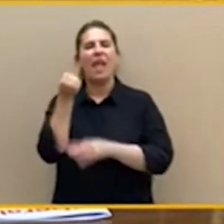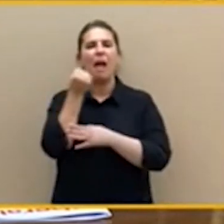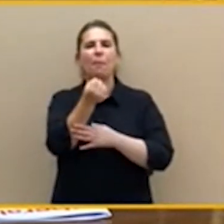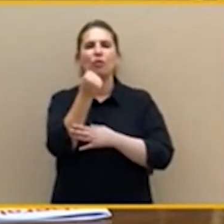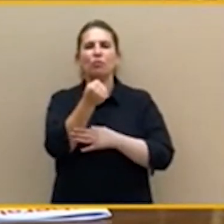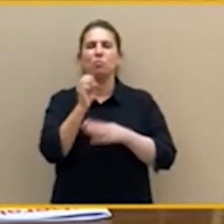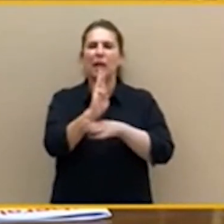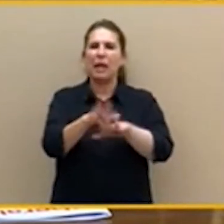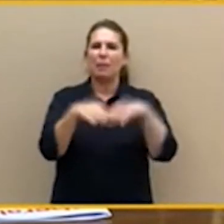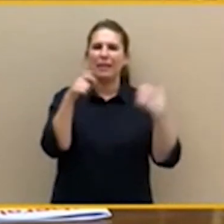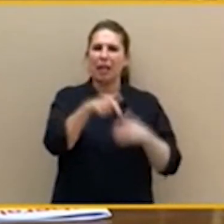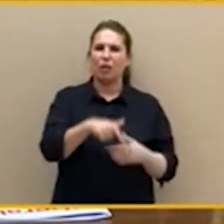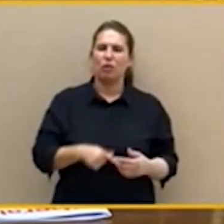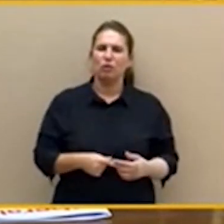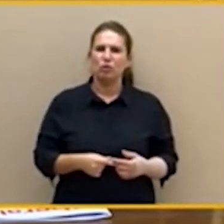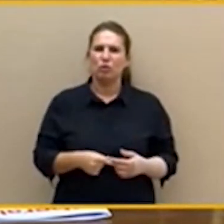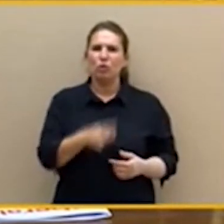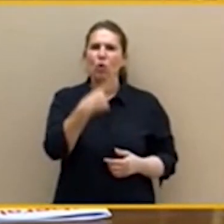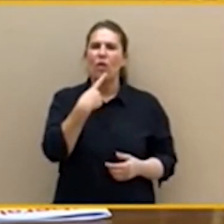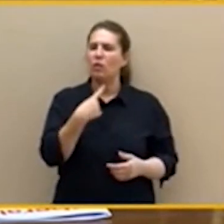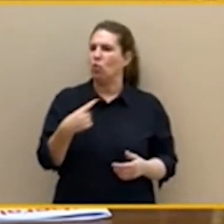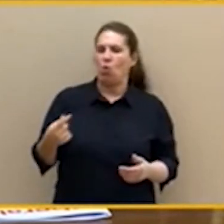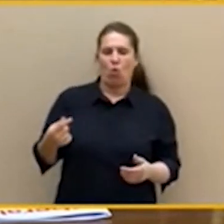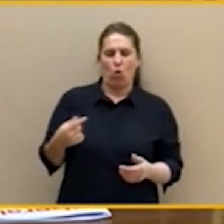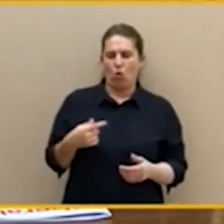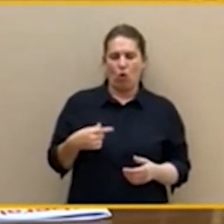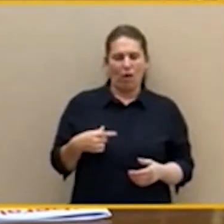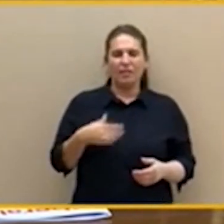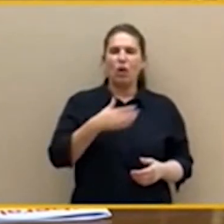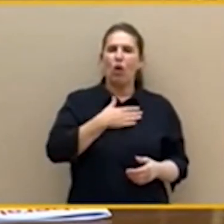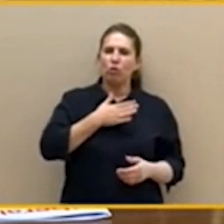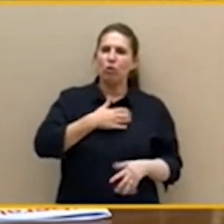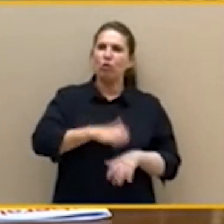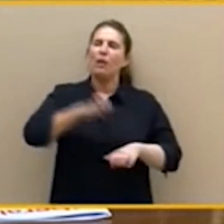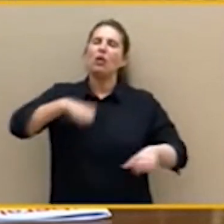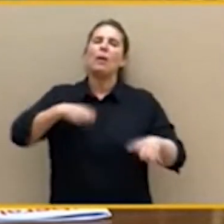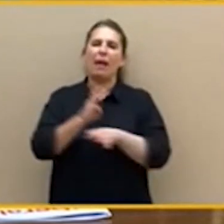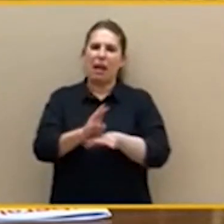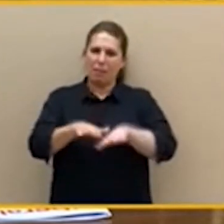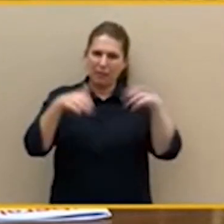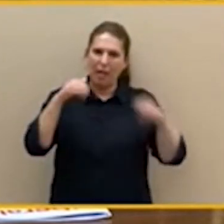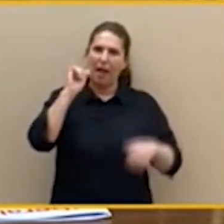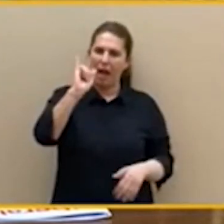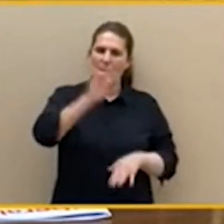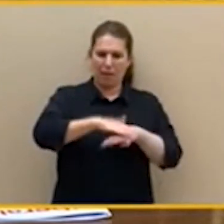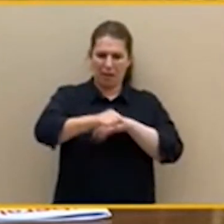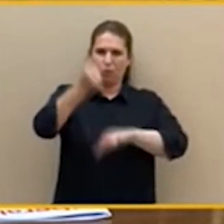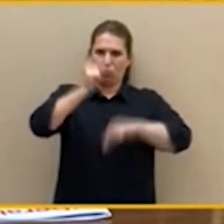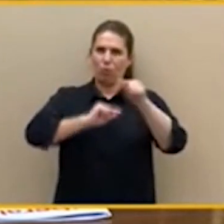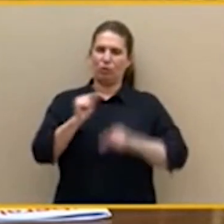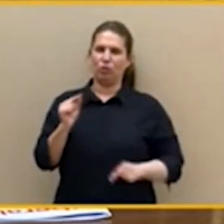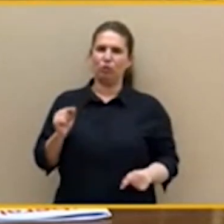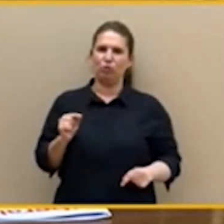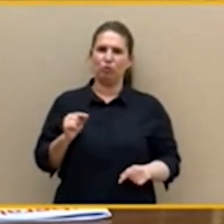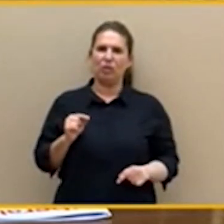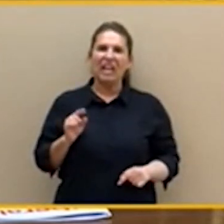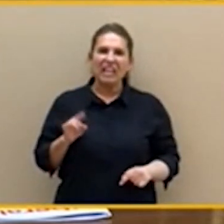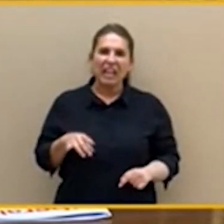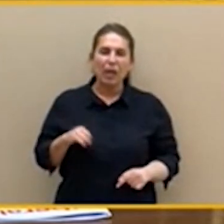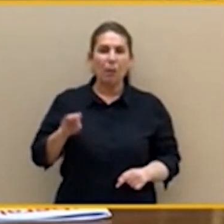no, si es que nosotros tenemos mayoría parlamentaria para sacar estos presupuestos. ¿En quién? En Bildu, en Esquerra, en toda la